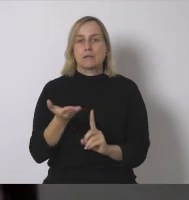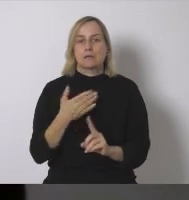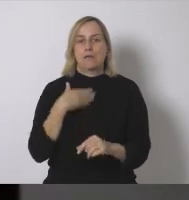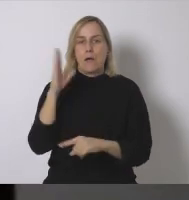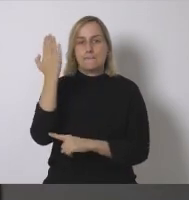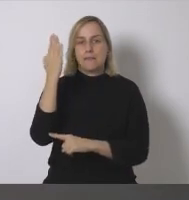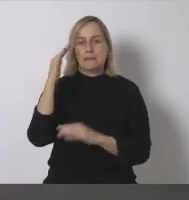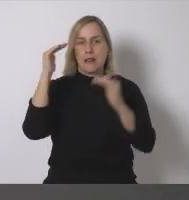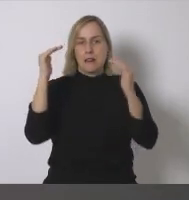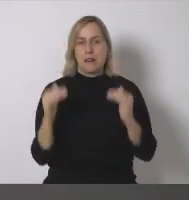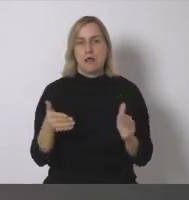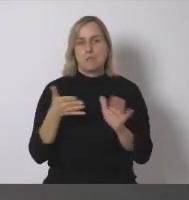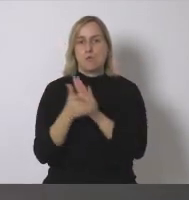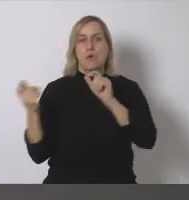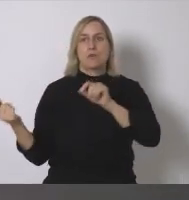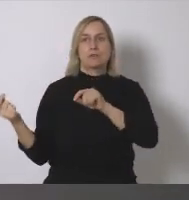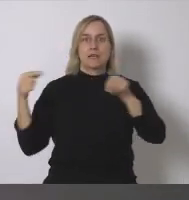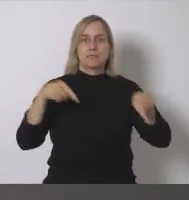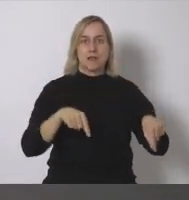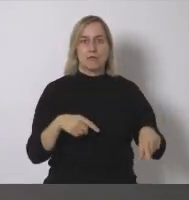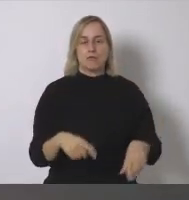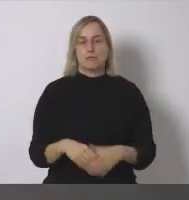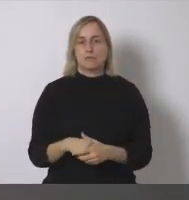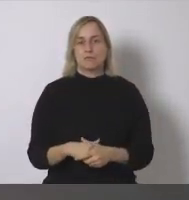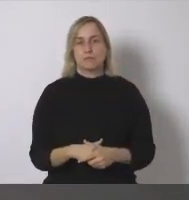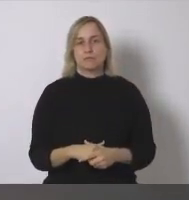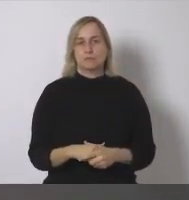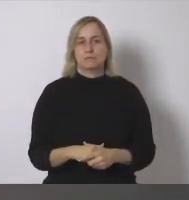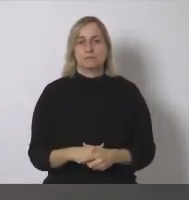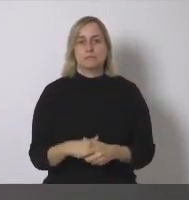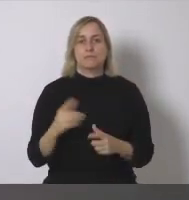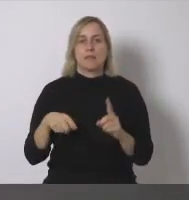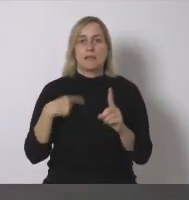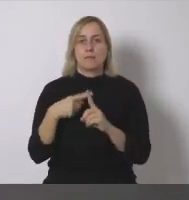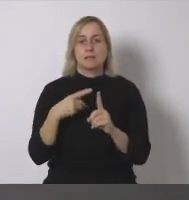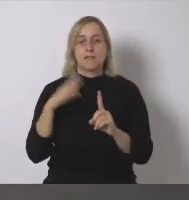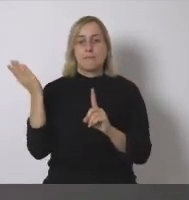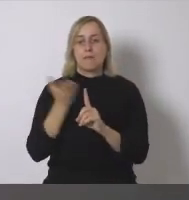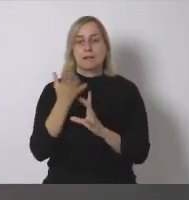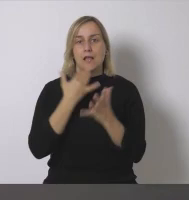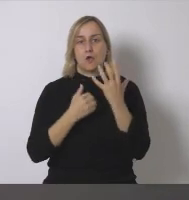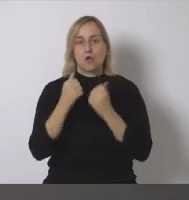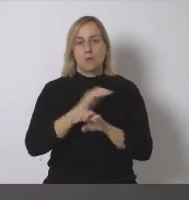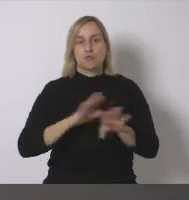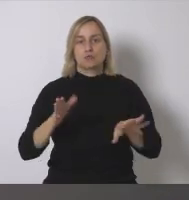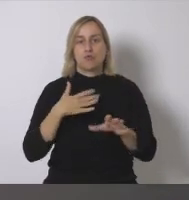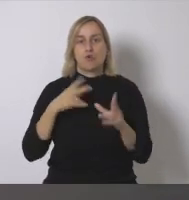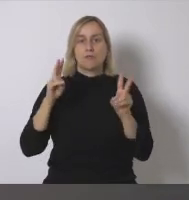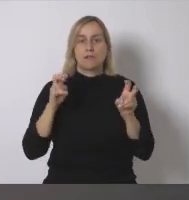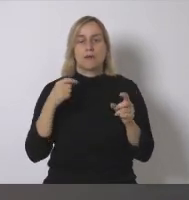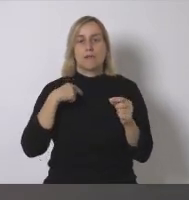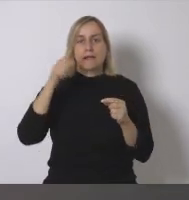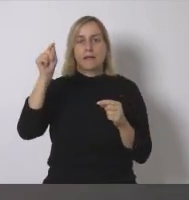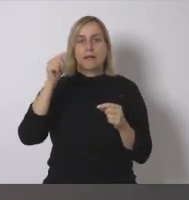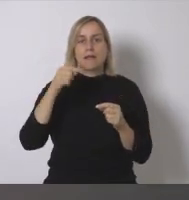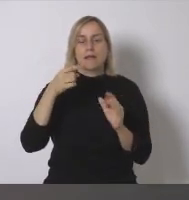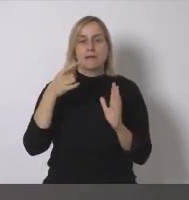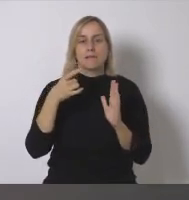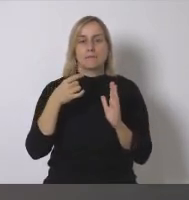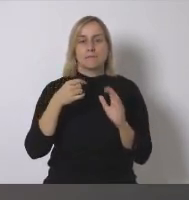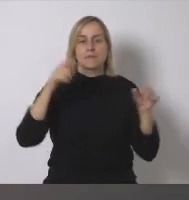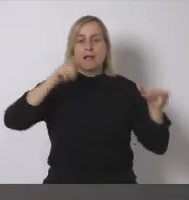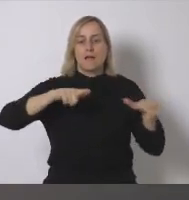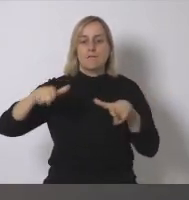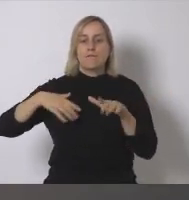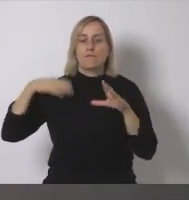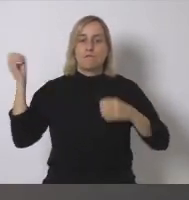ambiental por el traslado que no hace falta trasladar los equipos tan lejos y además tiene impacto en la economía no simplemente es una cuestión de que efectivamente esos grandes